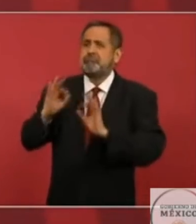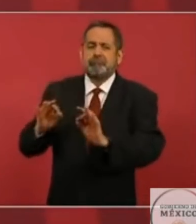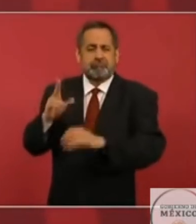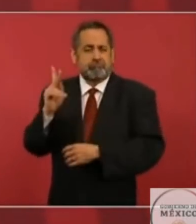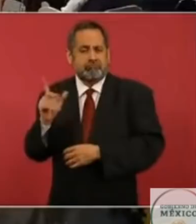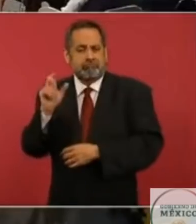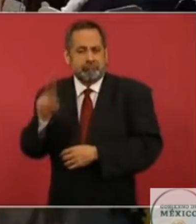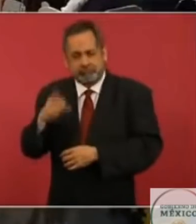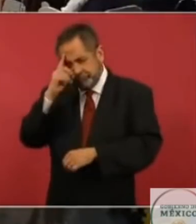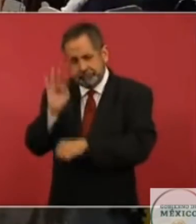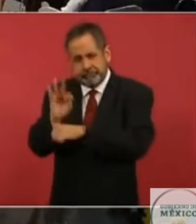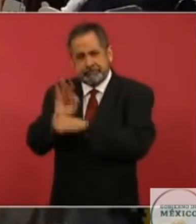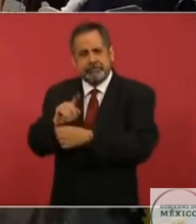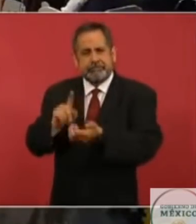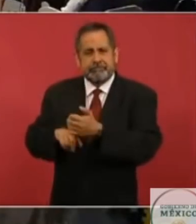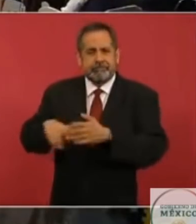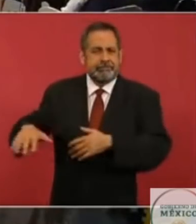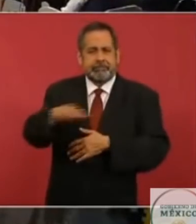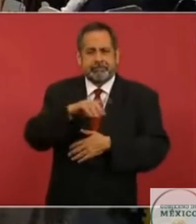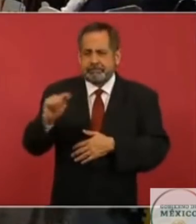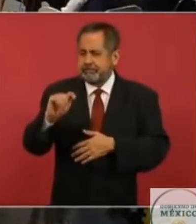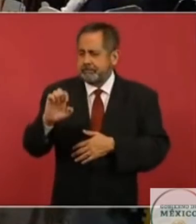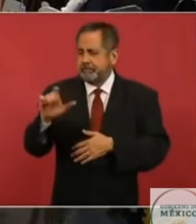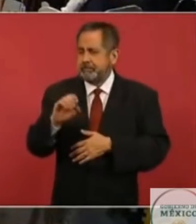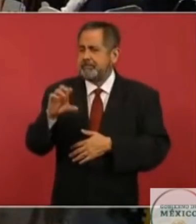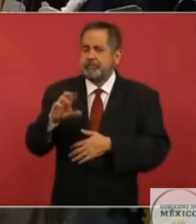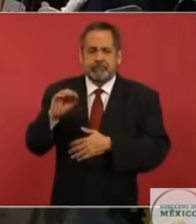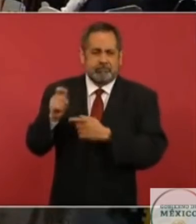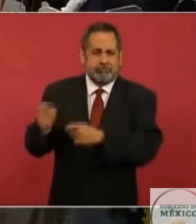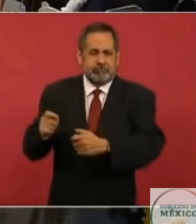de protección al lago de Texcoco.